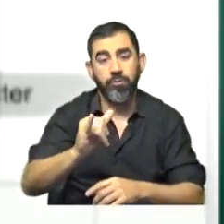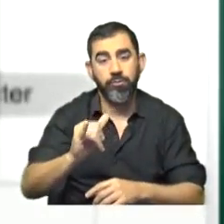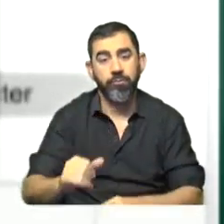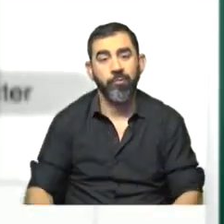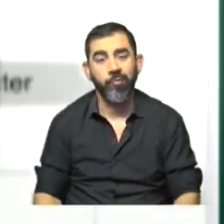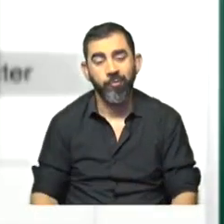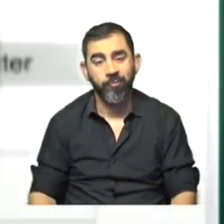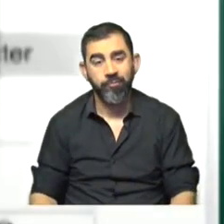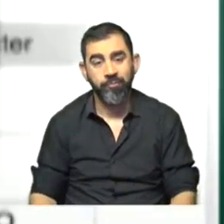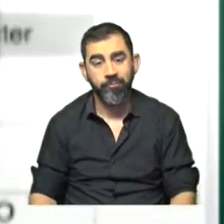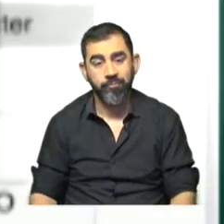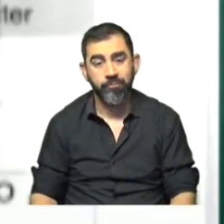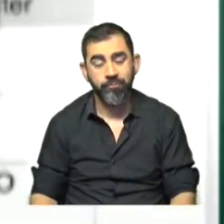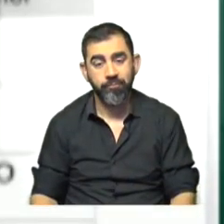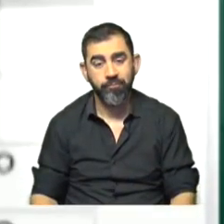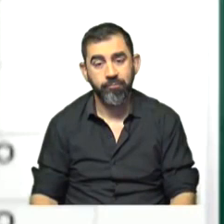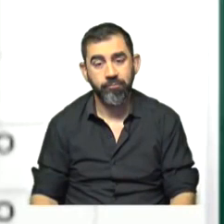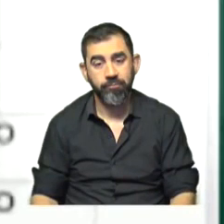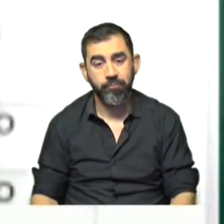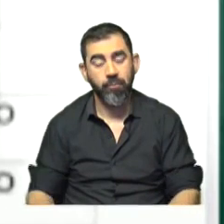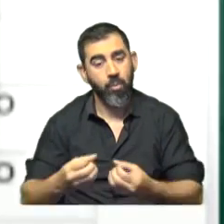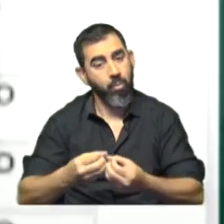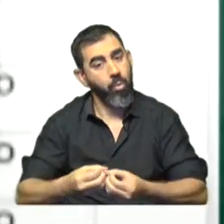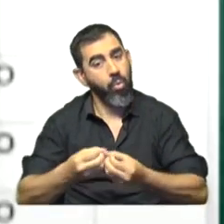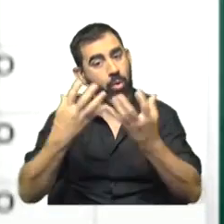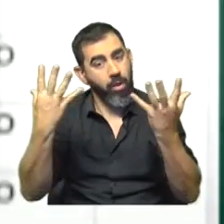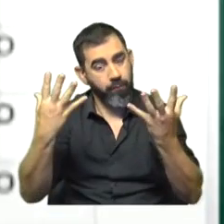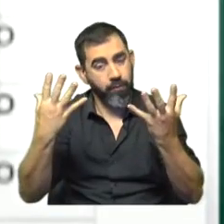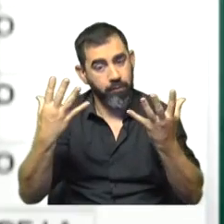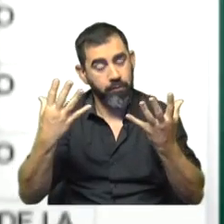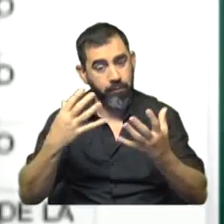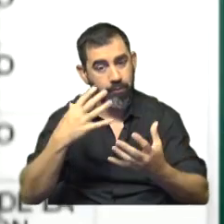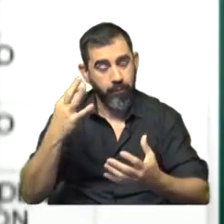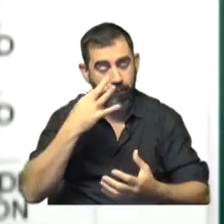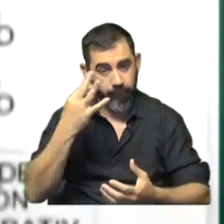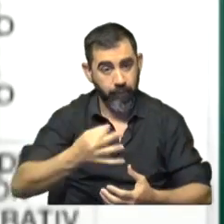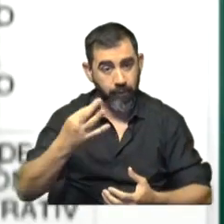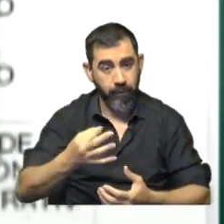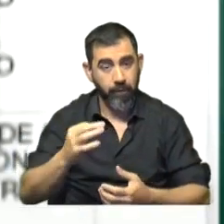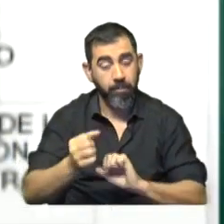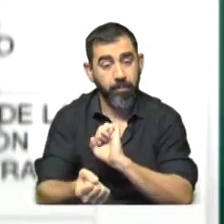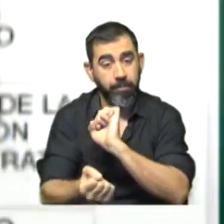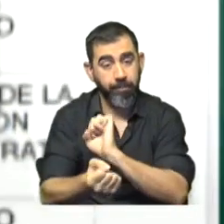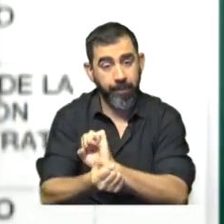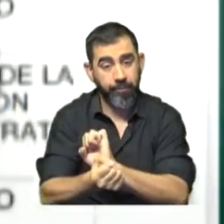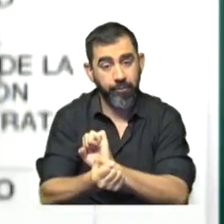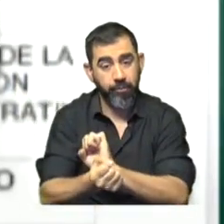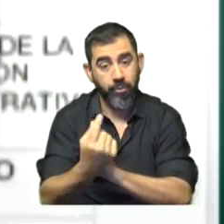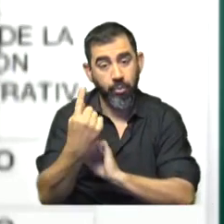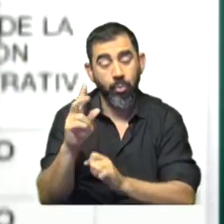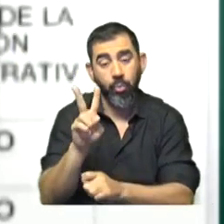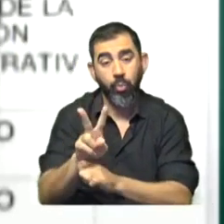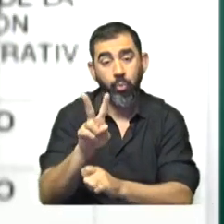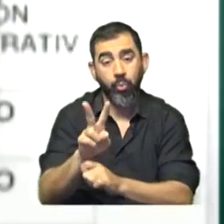punto de vista de una gravedad impresionante de la detención de uno de los